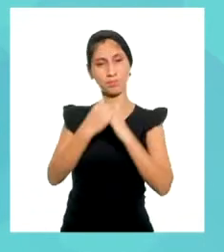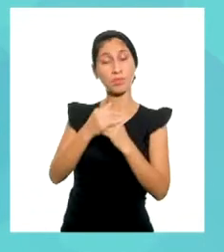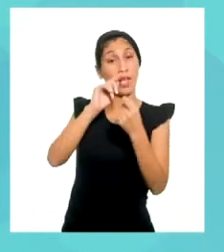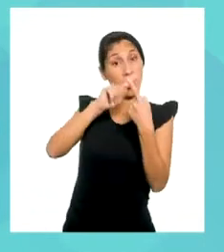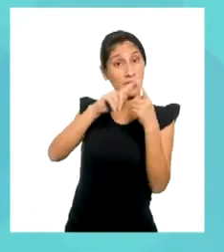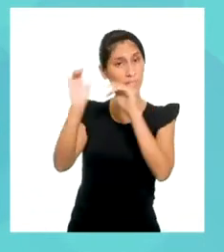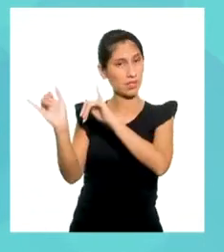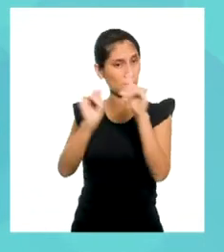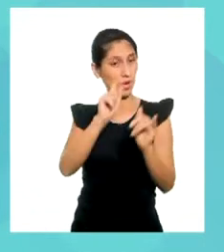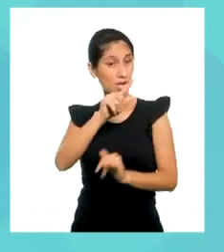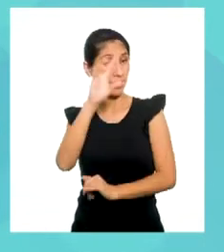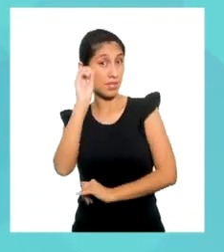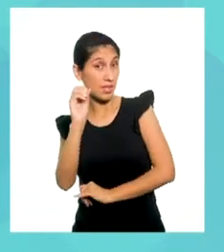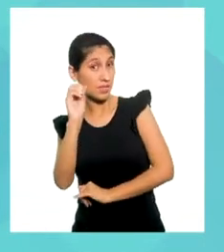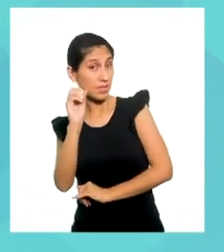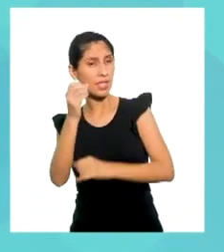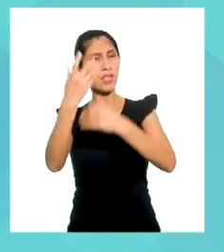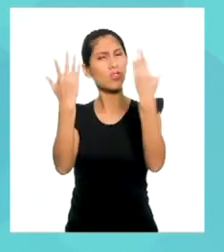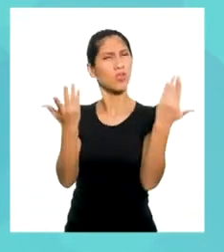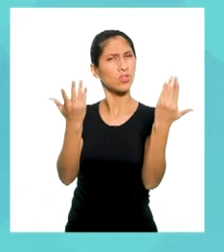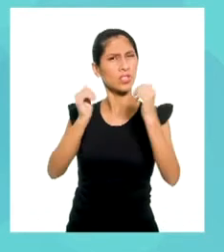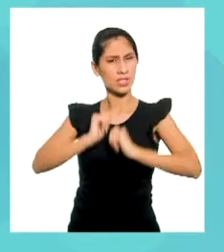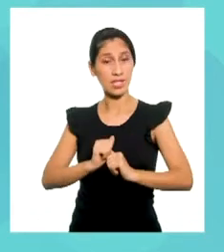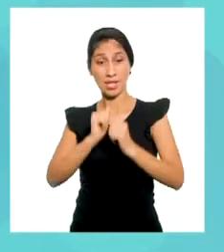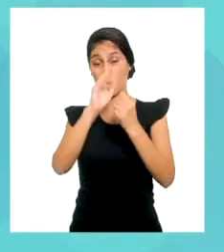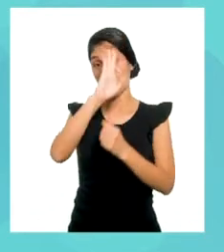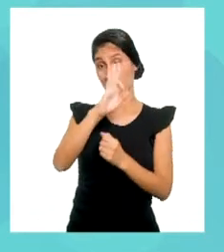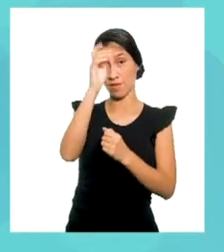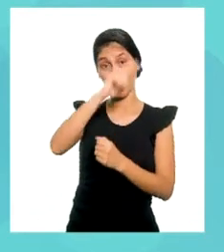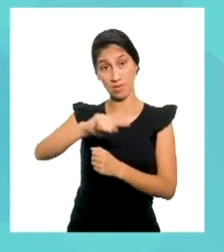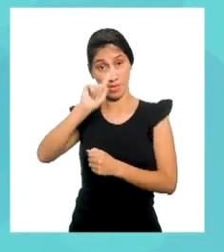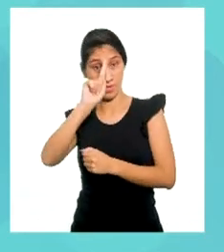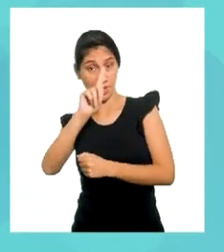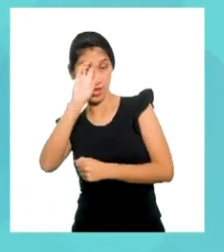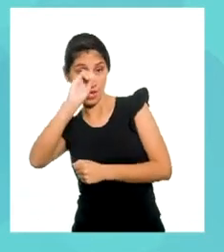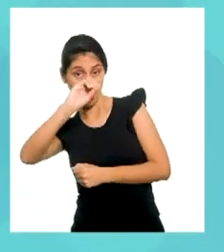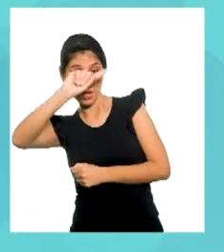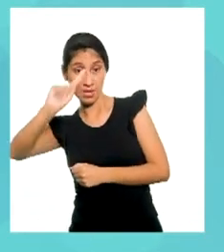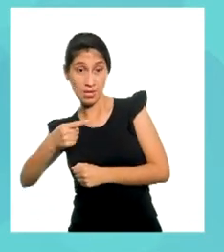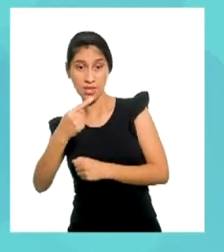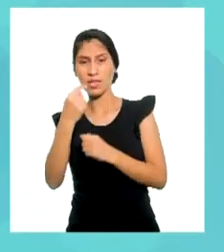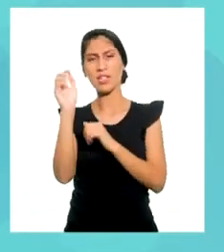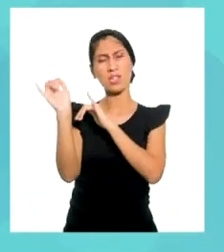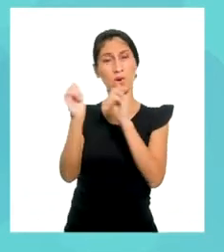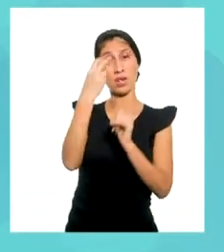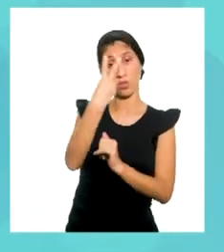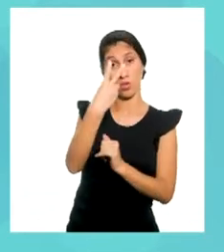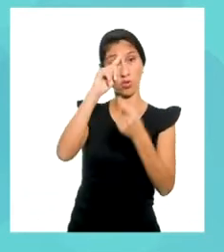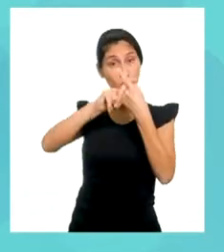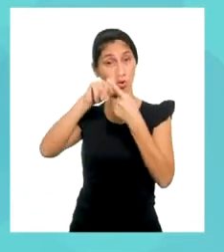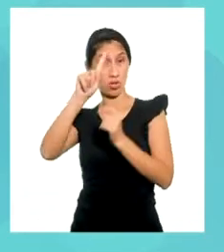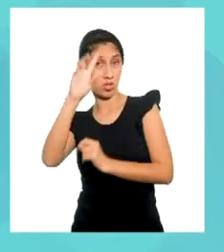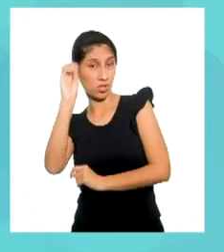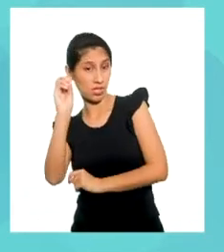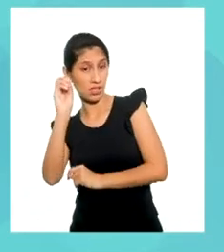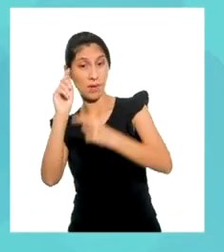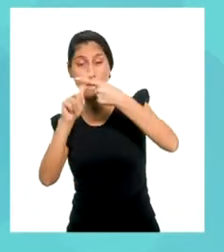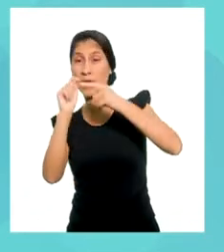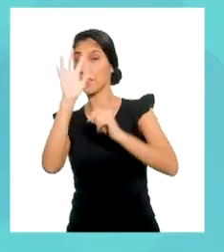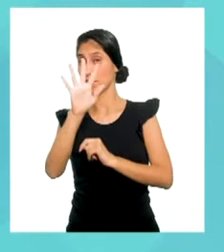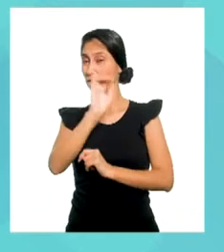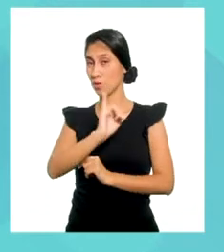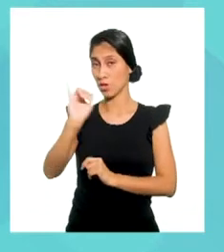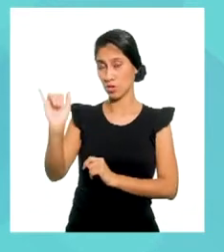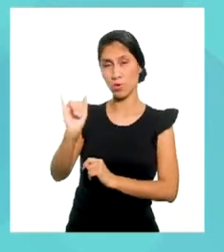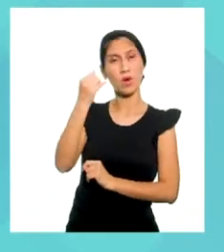Si X es igual a 10, entonces F de X es igual a 2 por 10 más